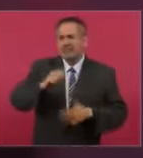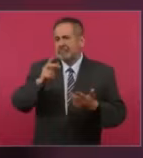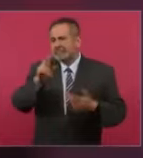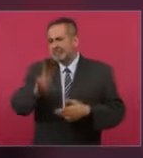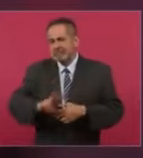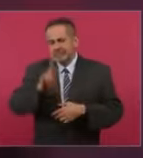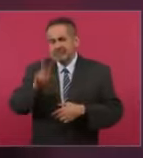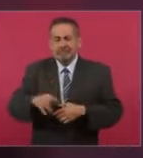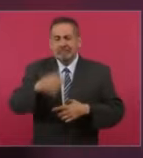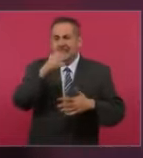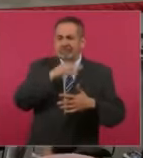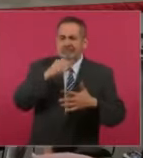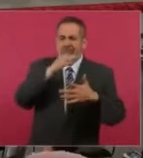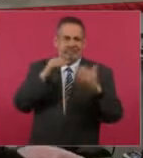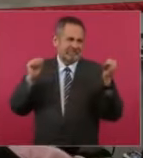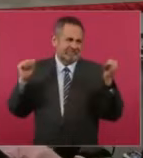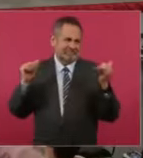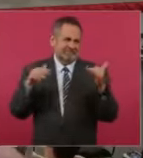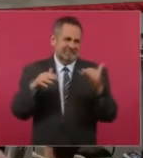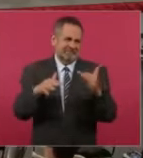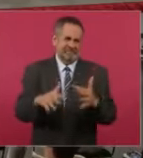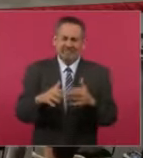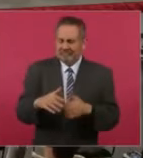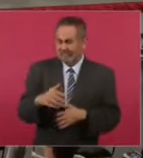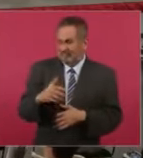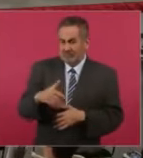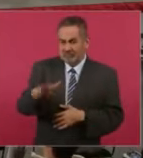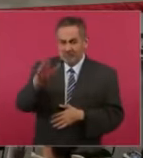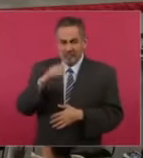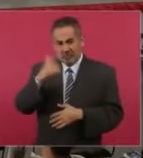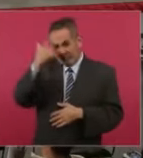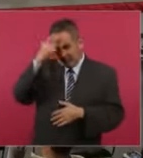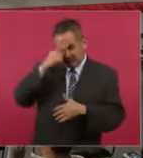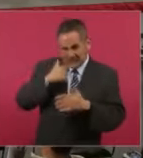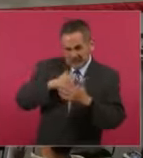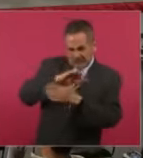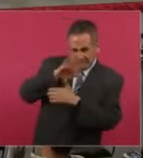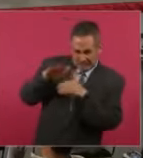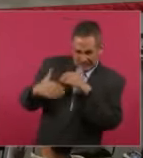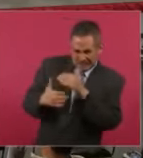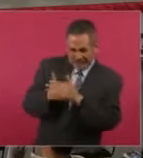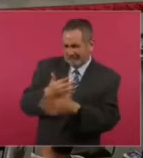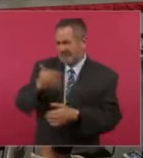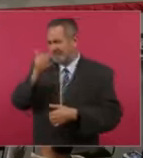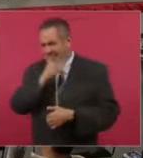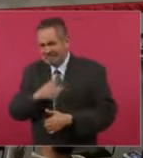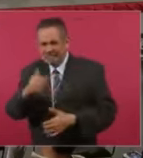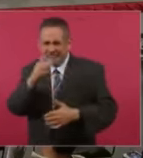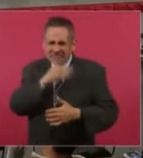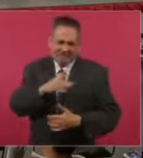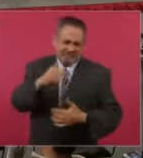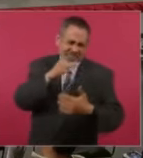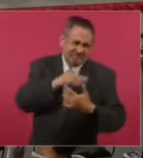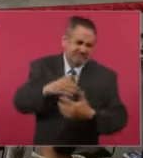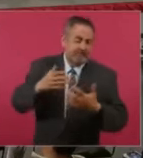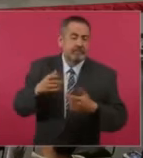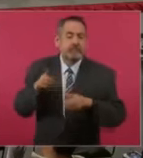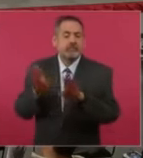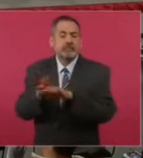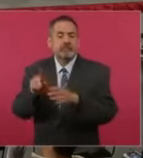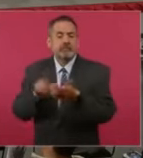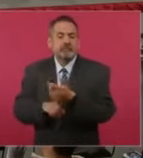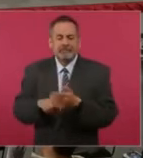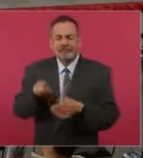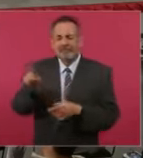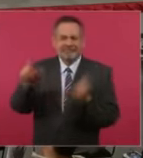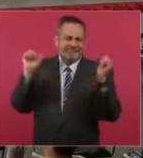unos aquelarres, que son durante todo la noche y la madrugada, popularmente se le conoce en la juventud como los